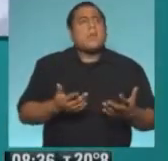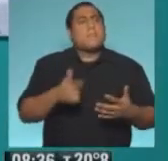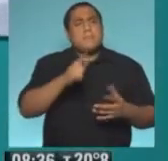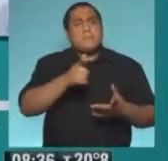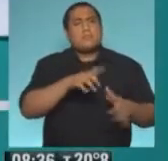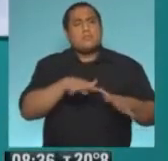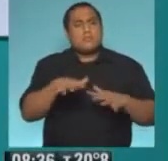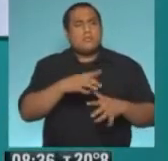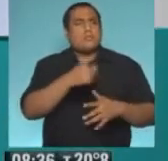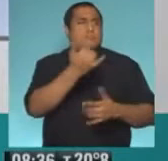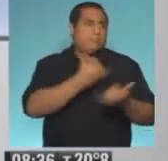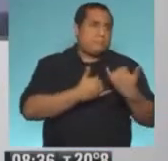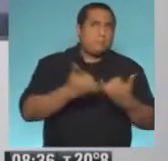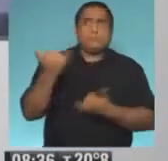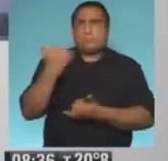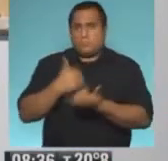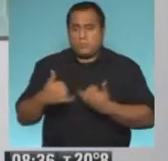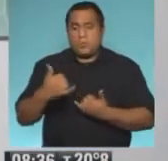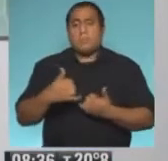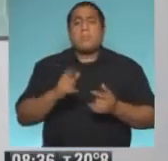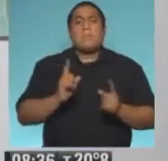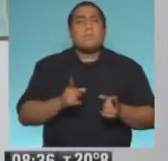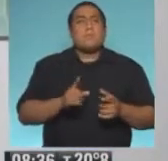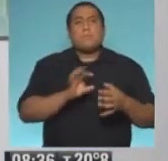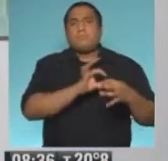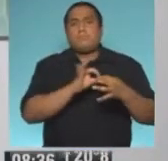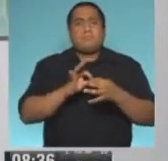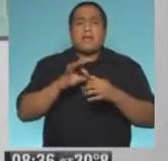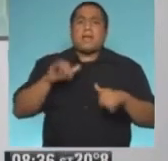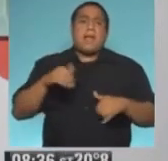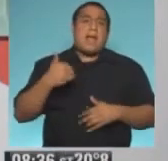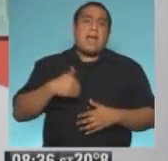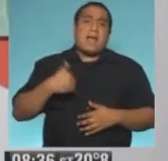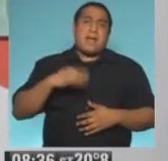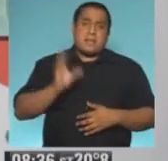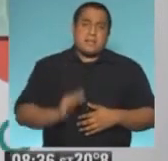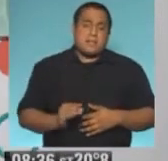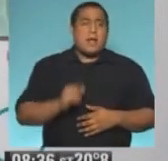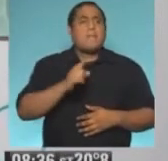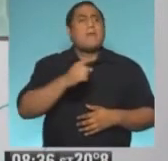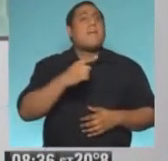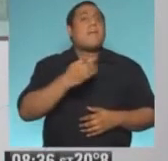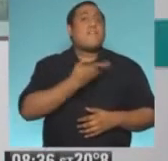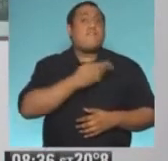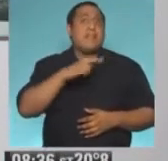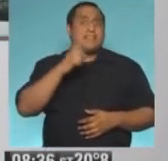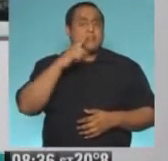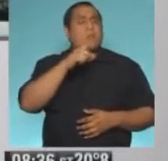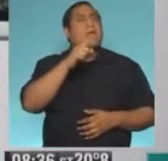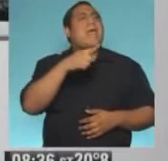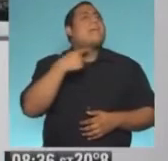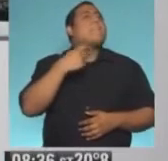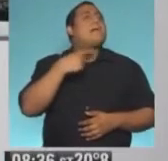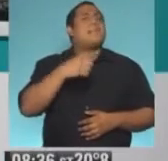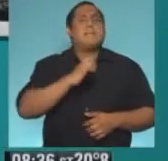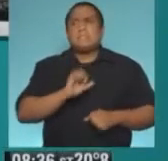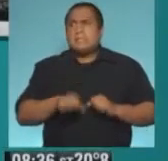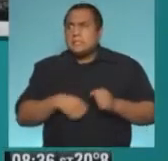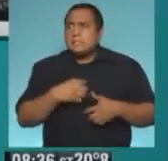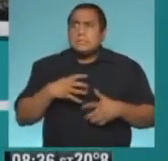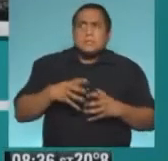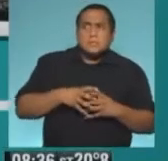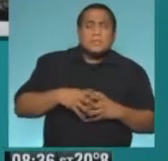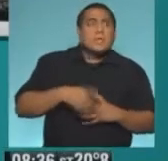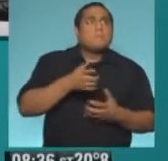ambos nos presentan tiene que ver y mucho con lo que también sucede en Argentina. Ahora, Francisco, en España, los españoles, ¿cómo manejan su ansiedad? Porque todos,